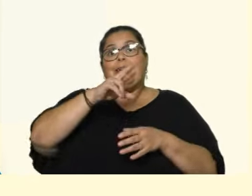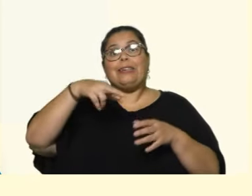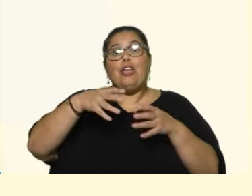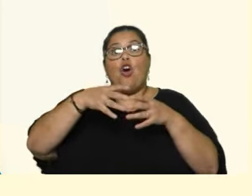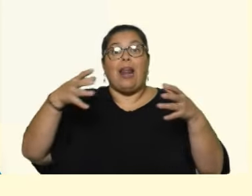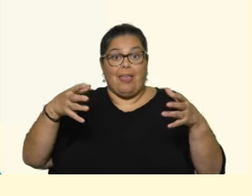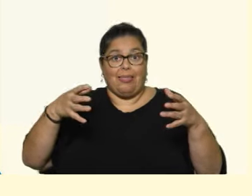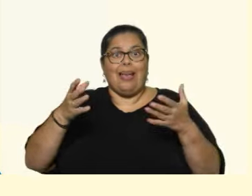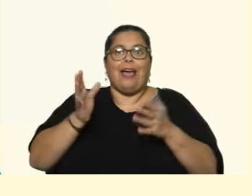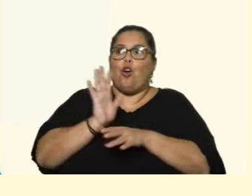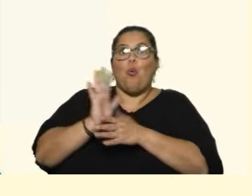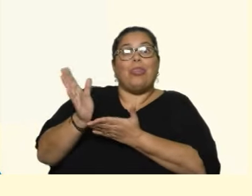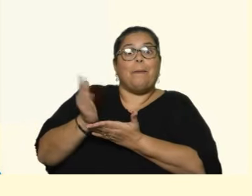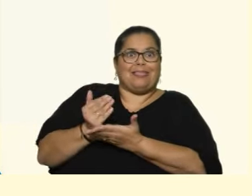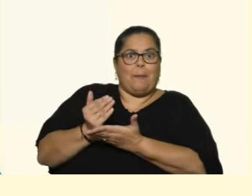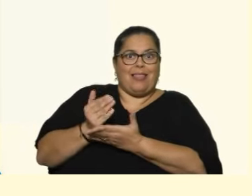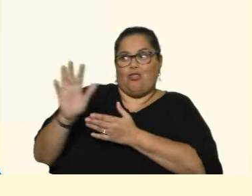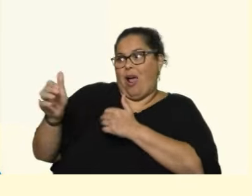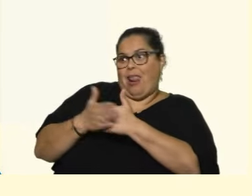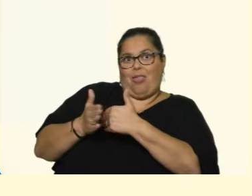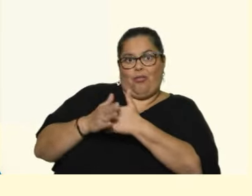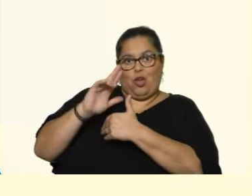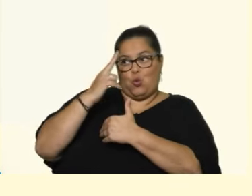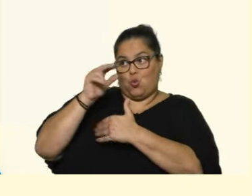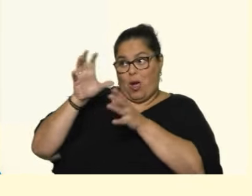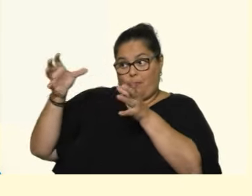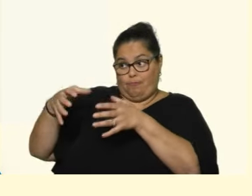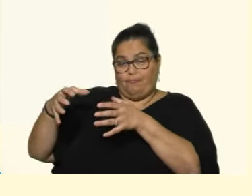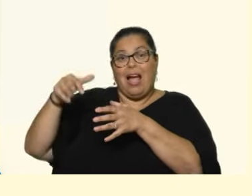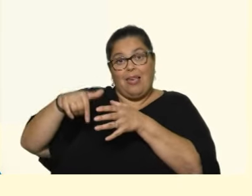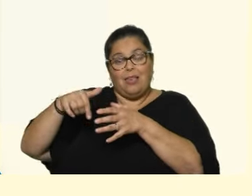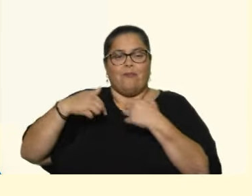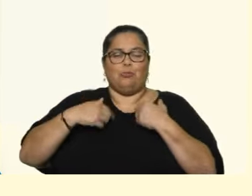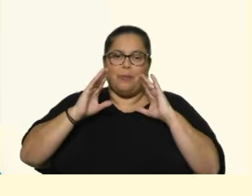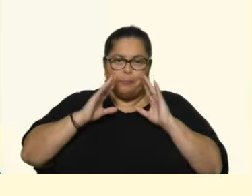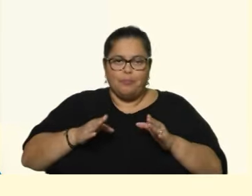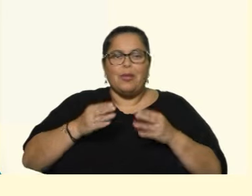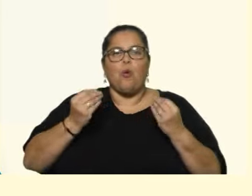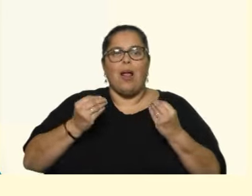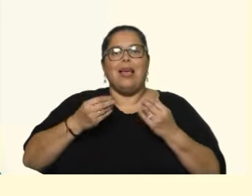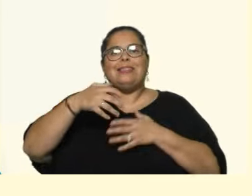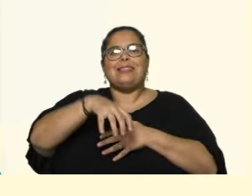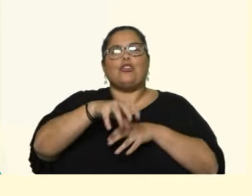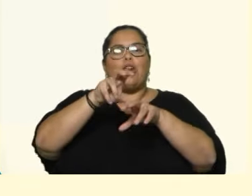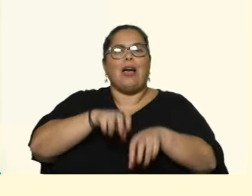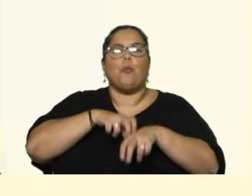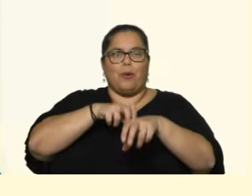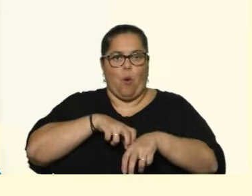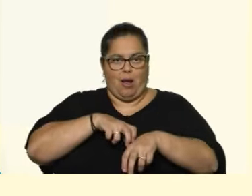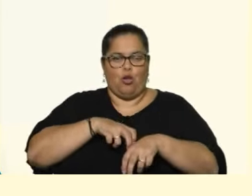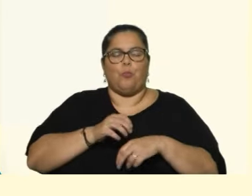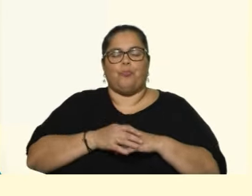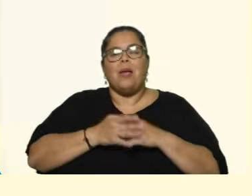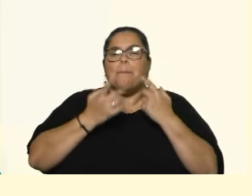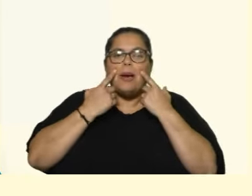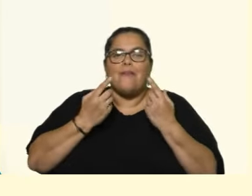y su peso en Brasil, vamos a meternos ahora en el sector agropecuario, fundamentalmente. Una mirada un poco